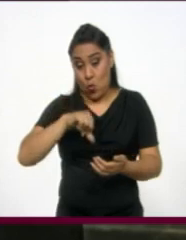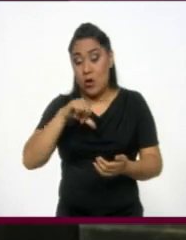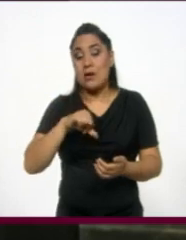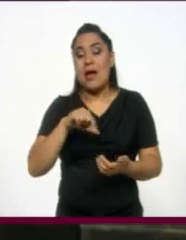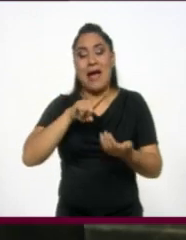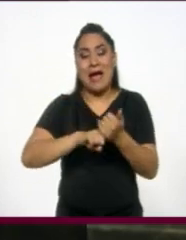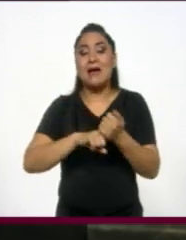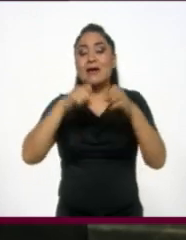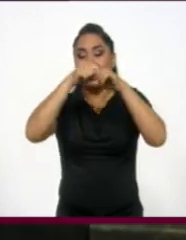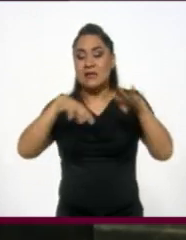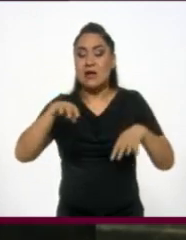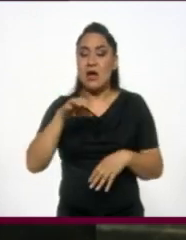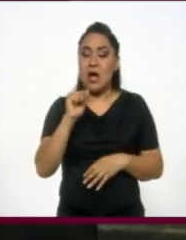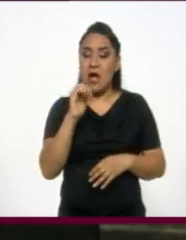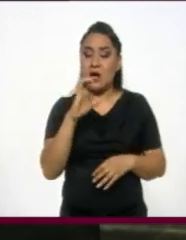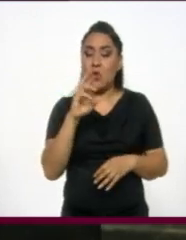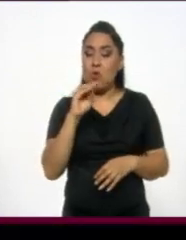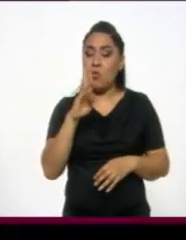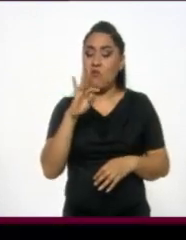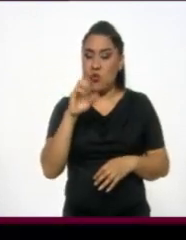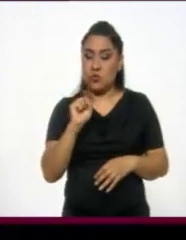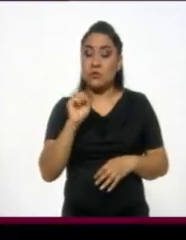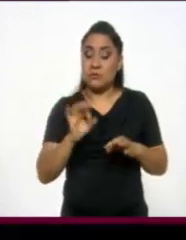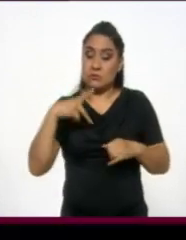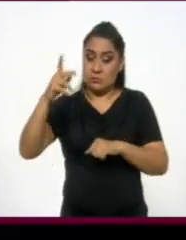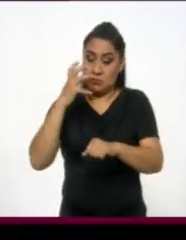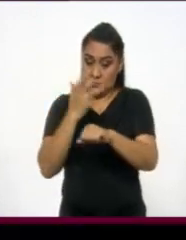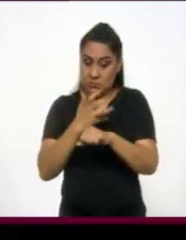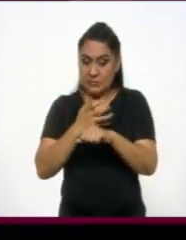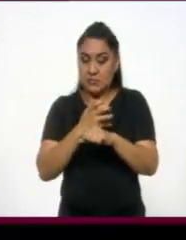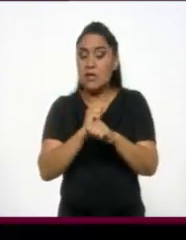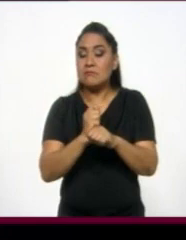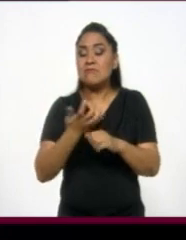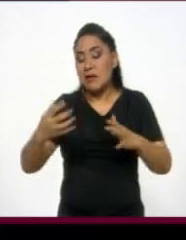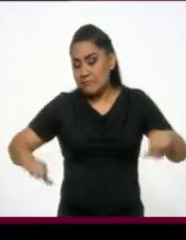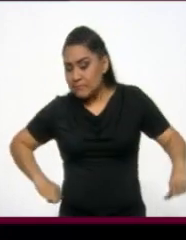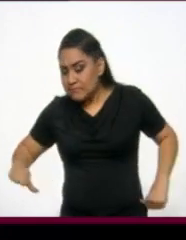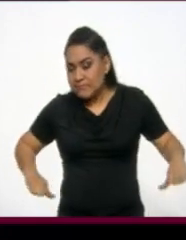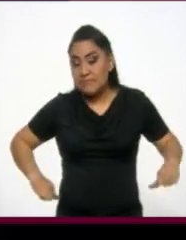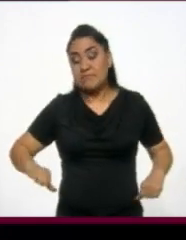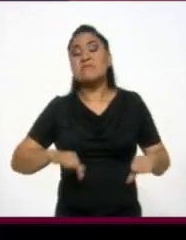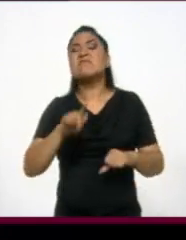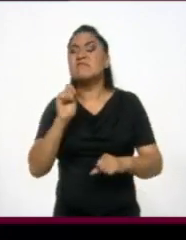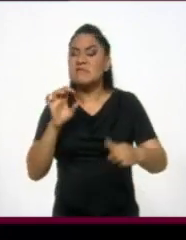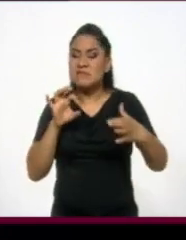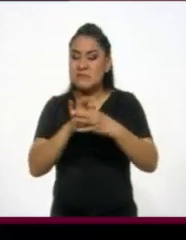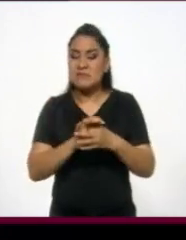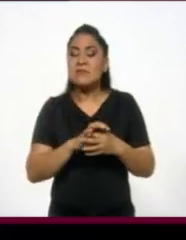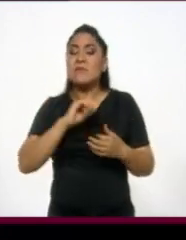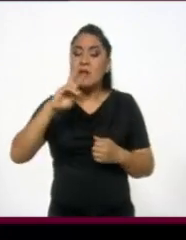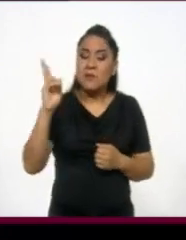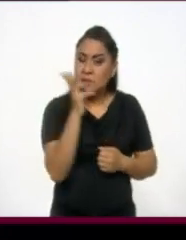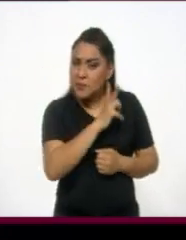primera de dos funciones de Acrobufos, una compañía de Estados Unidos que ha presentado un espectáculo en donde tiene mucho que ver el